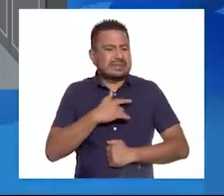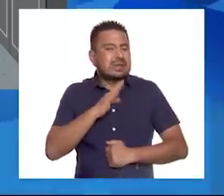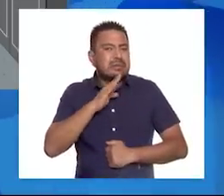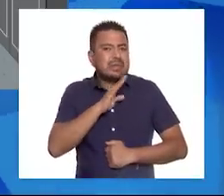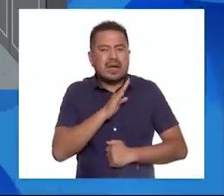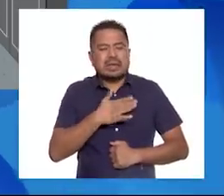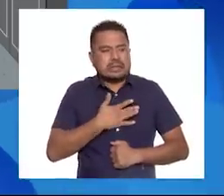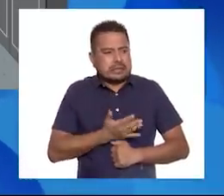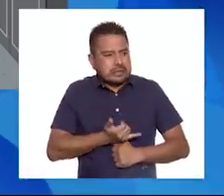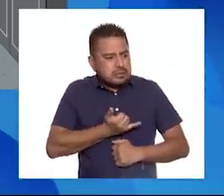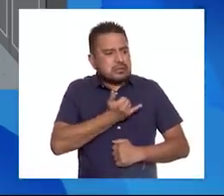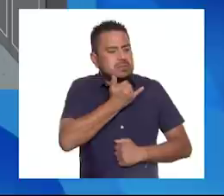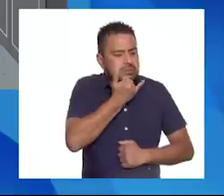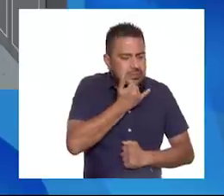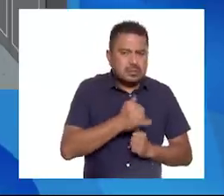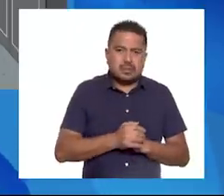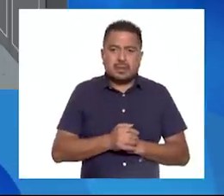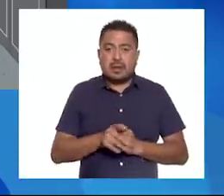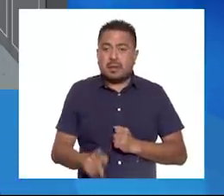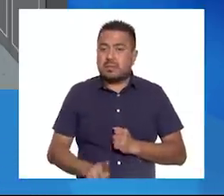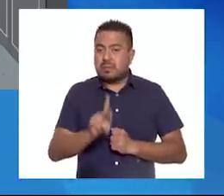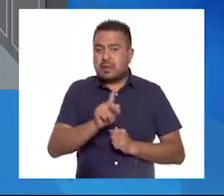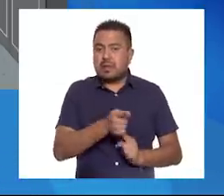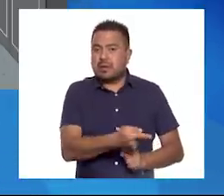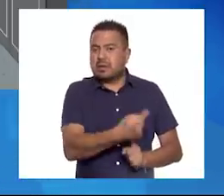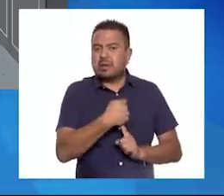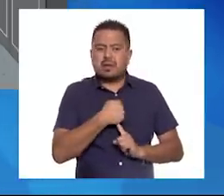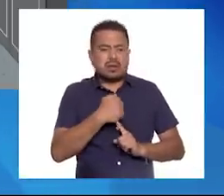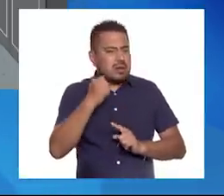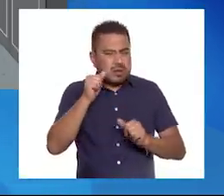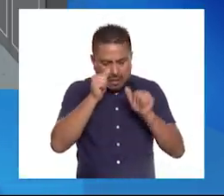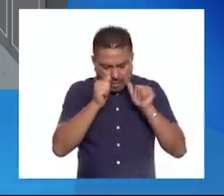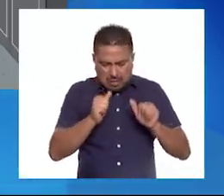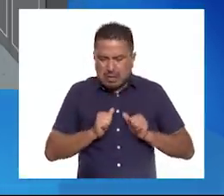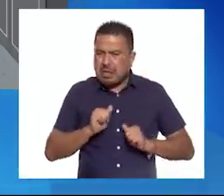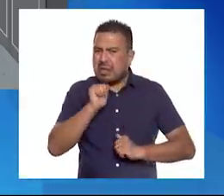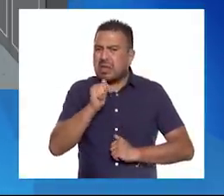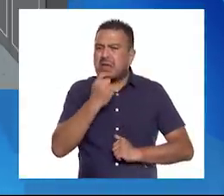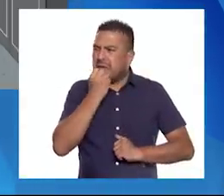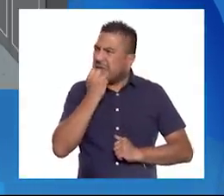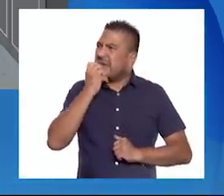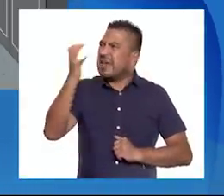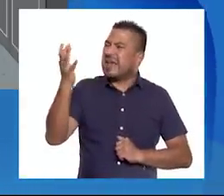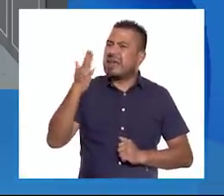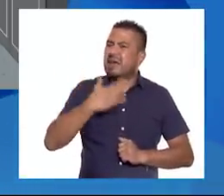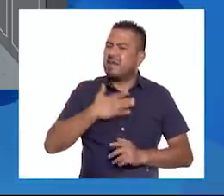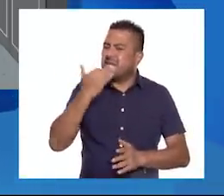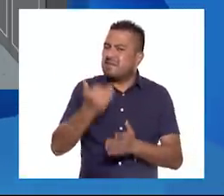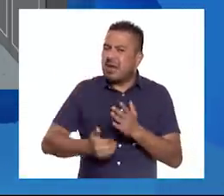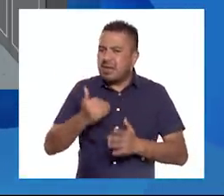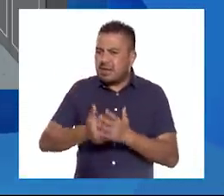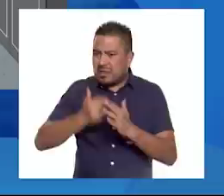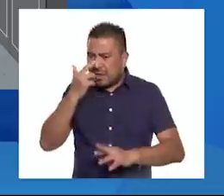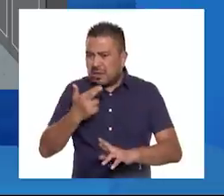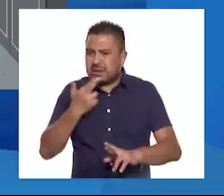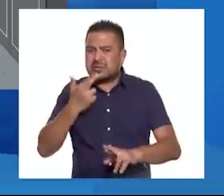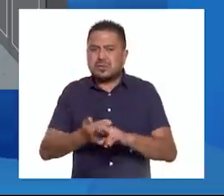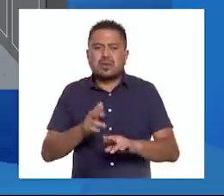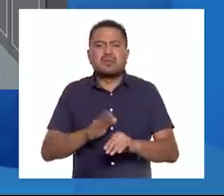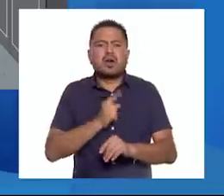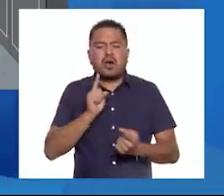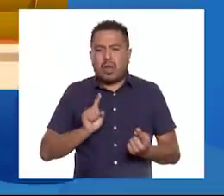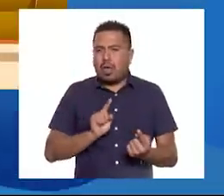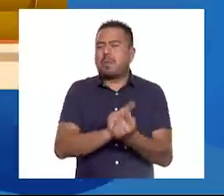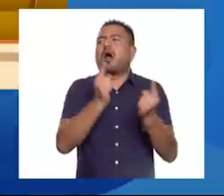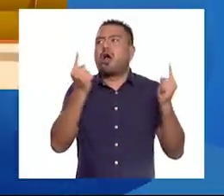mal y le ofrecí una disculpa, pero ella no me escuchó. Me gritó que era irresponsable por chocar con